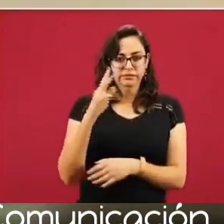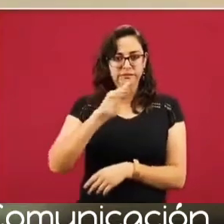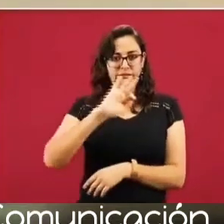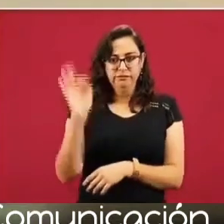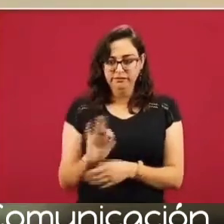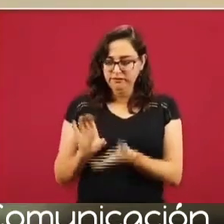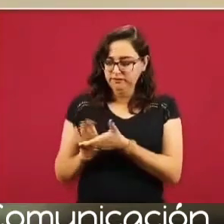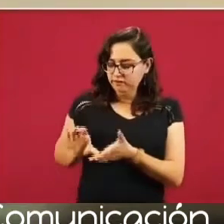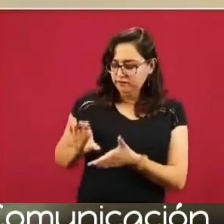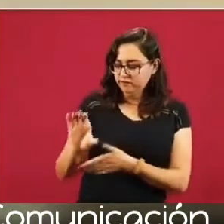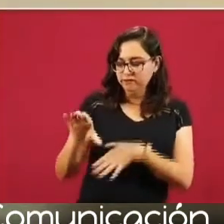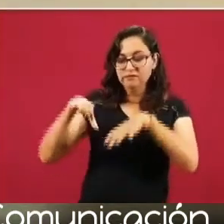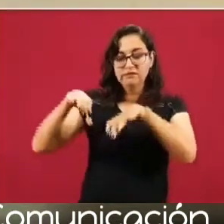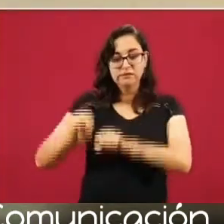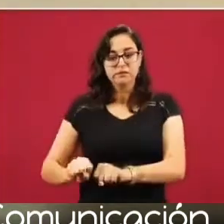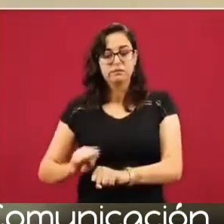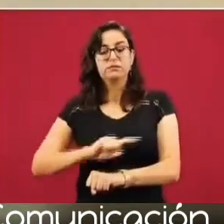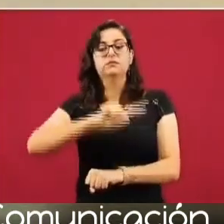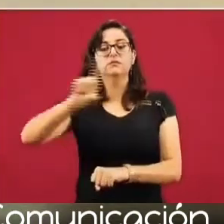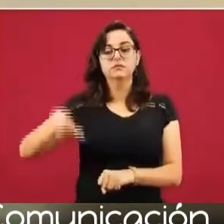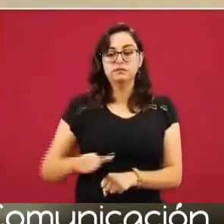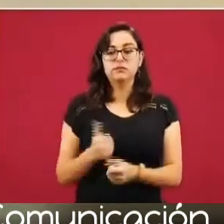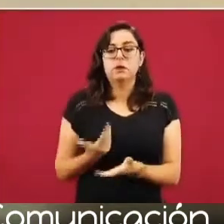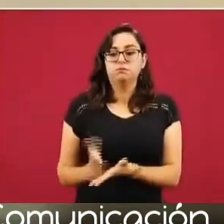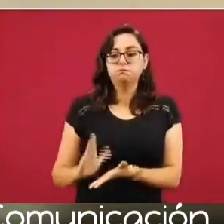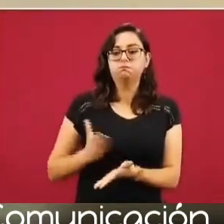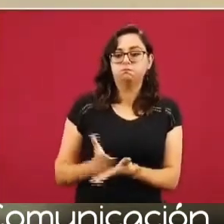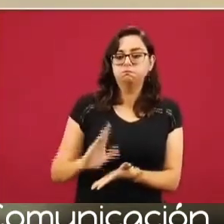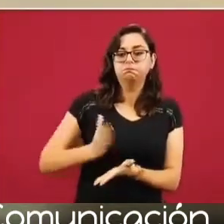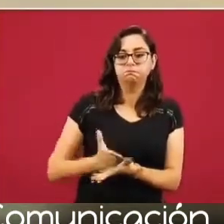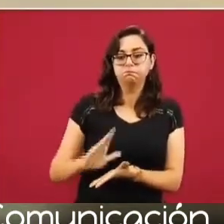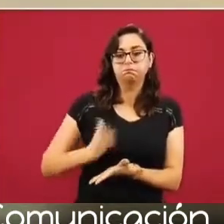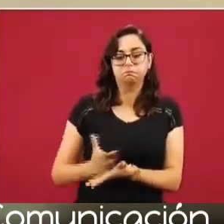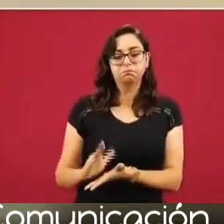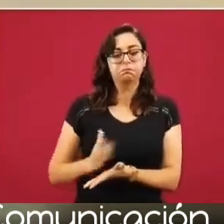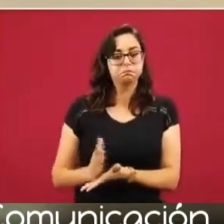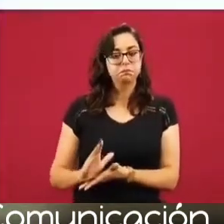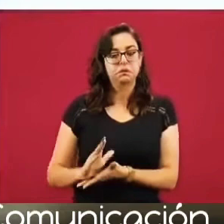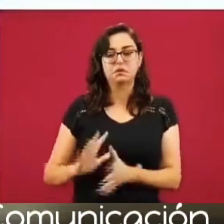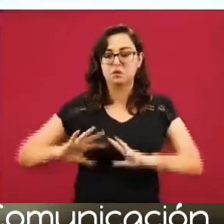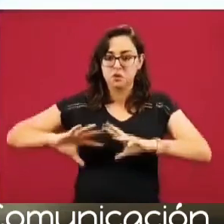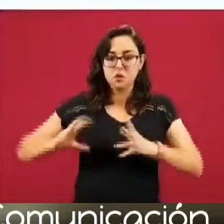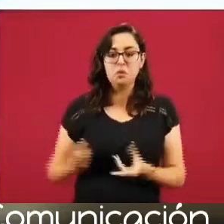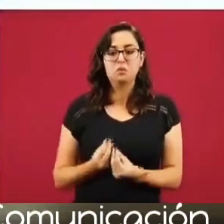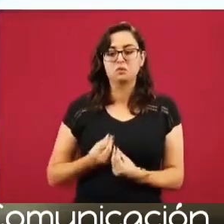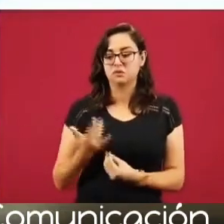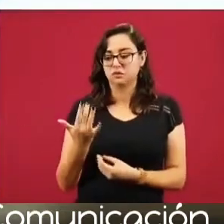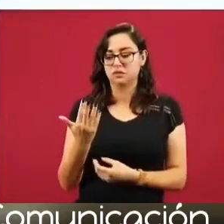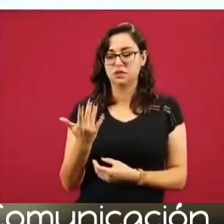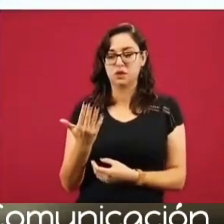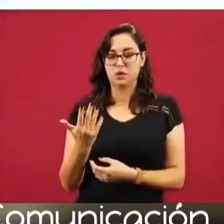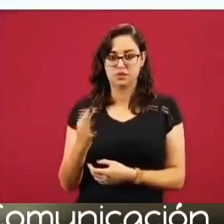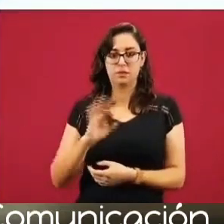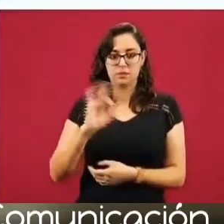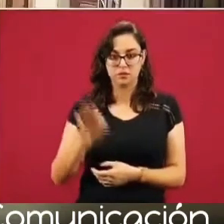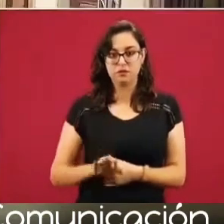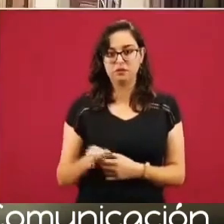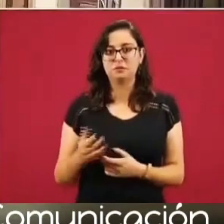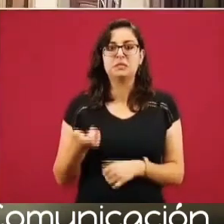% y el 50% restante te lo llevas a pagos, a pagos parciales. Y estos pagos pueden ser, tú decides,